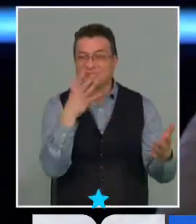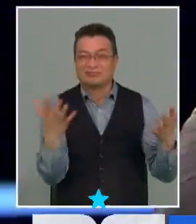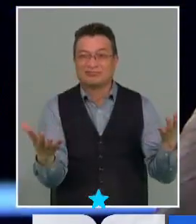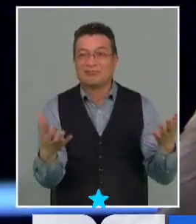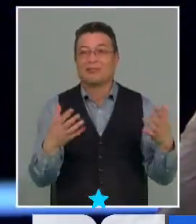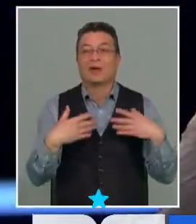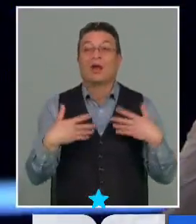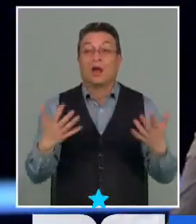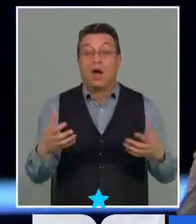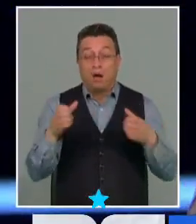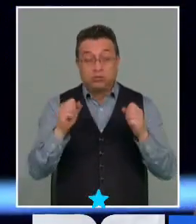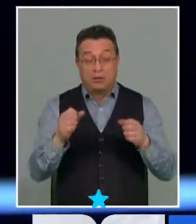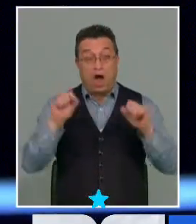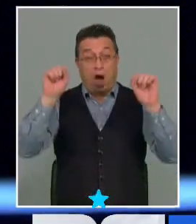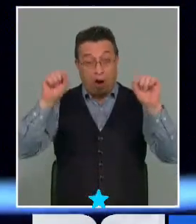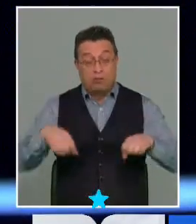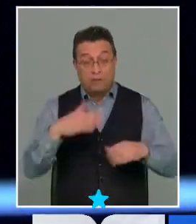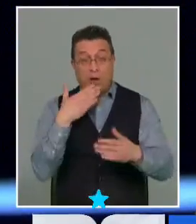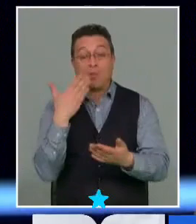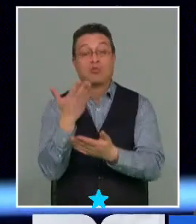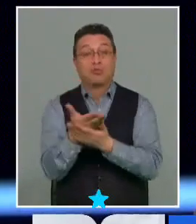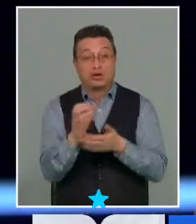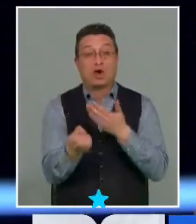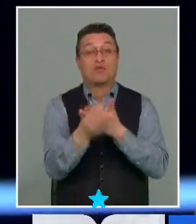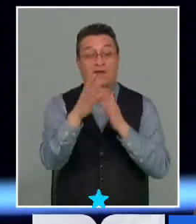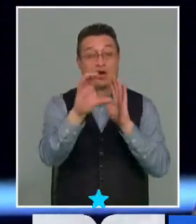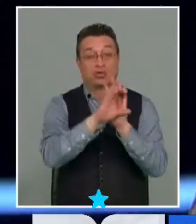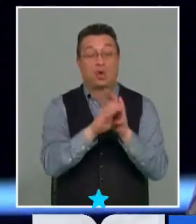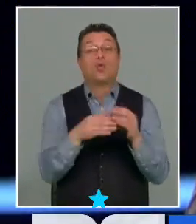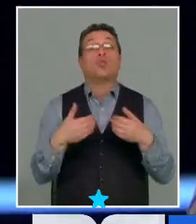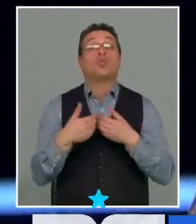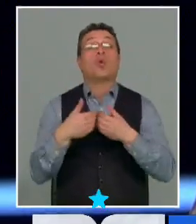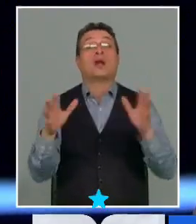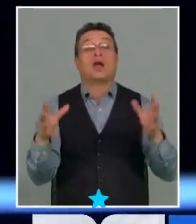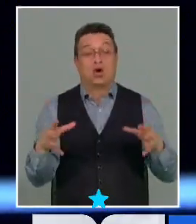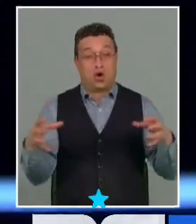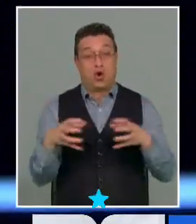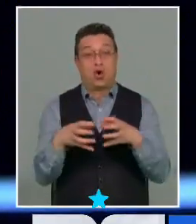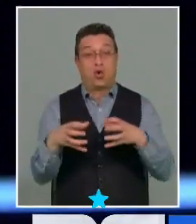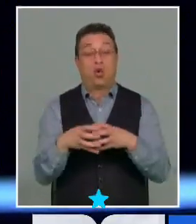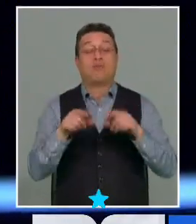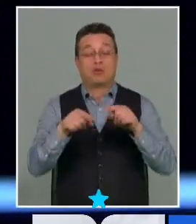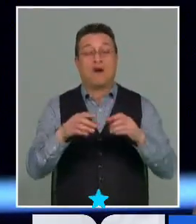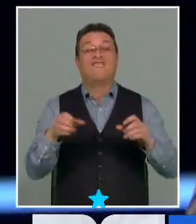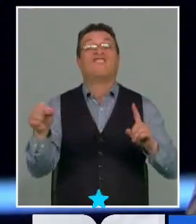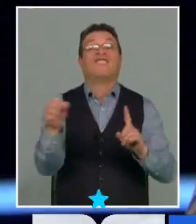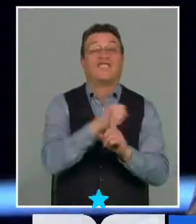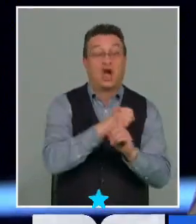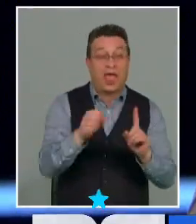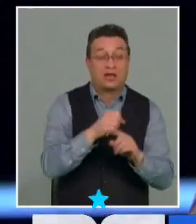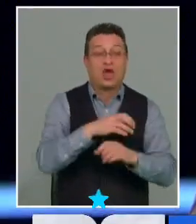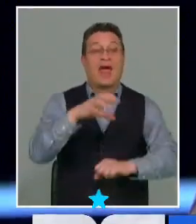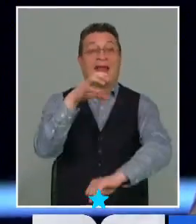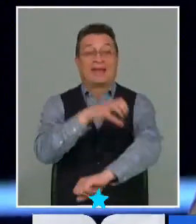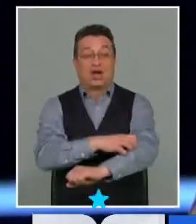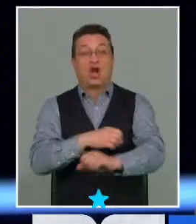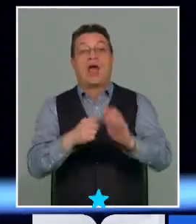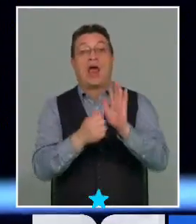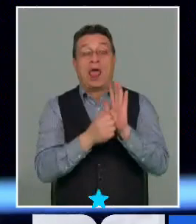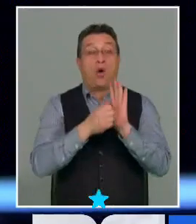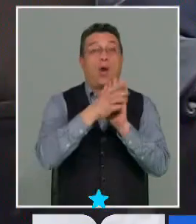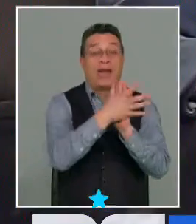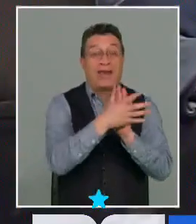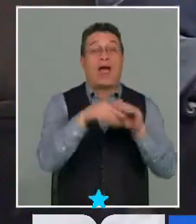se aprueba la propuesta de nueva Constitución y cualquier grupo, sobre todo, digo, estos grupos que son violentos en la región de la Araucanía, incluso